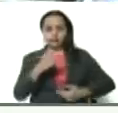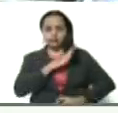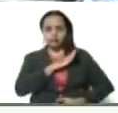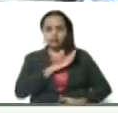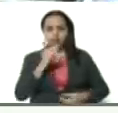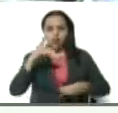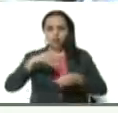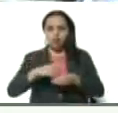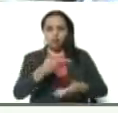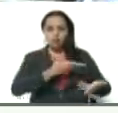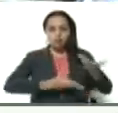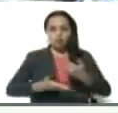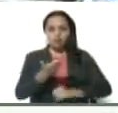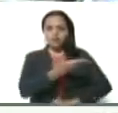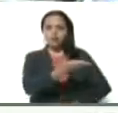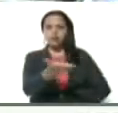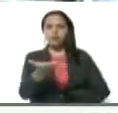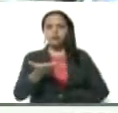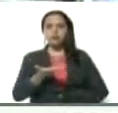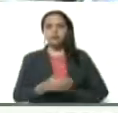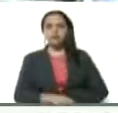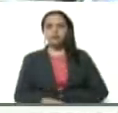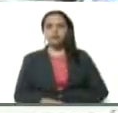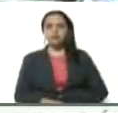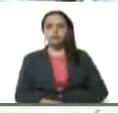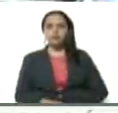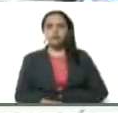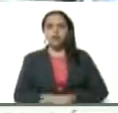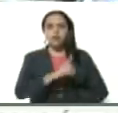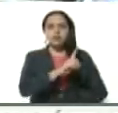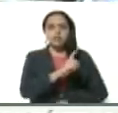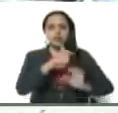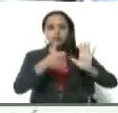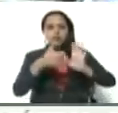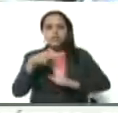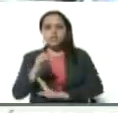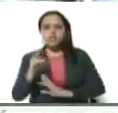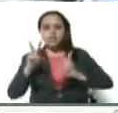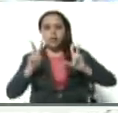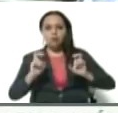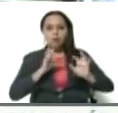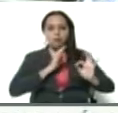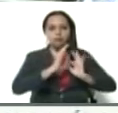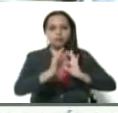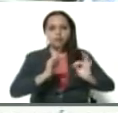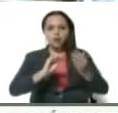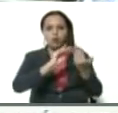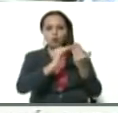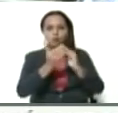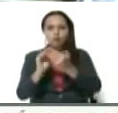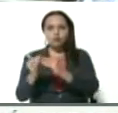compartirlos con ustedes. 160 casos nuevos de transmisión comunitaria.